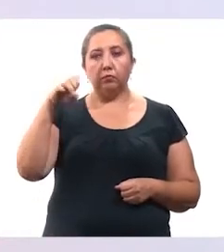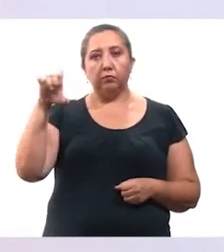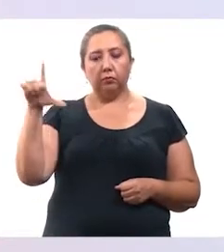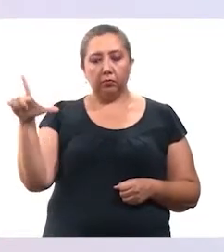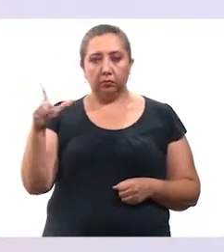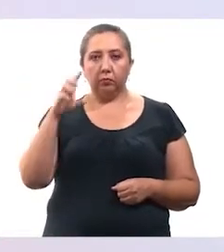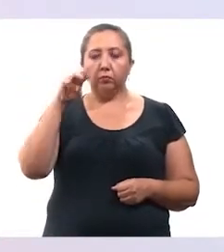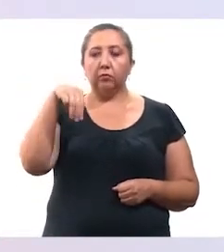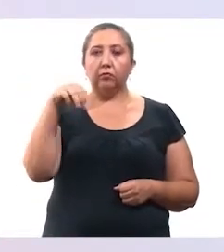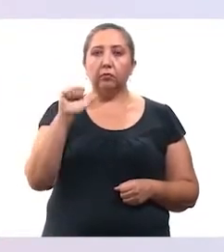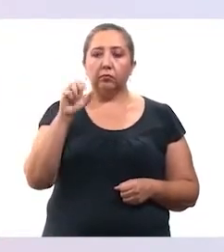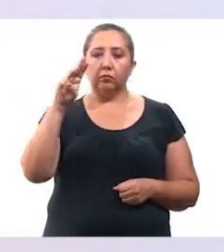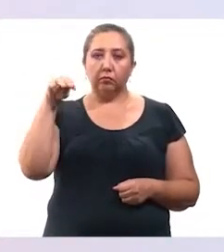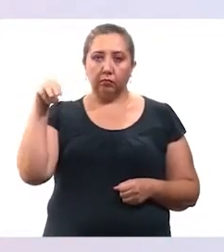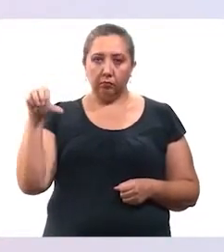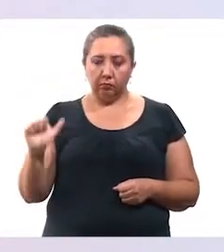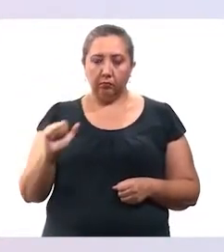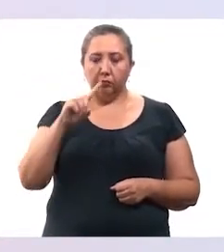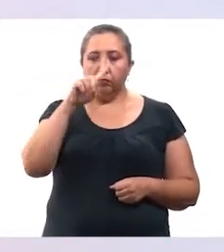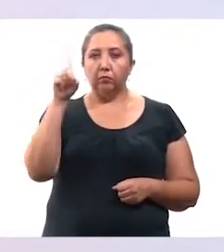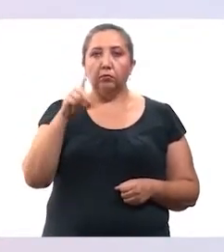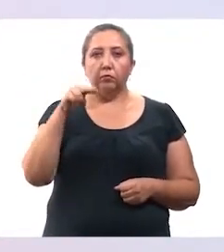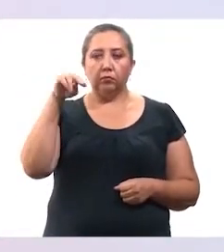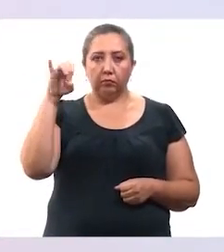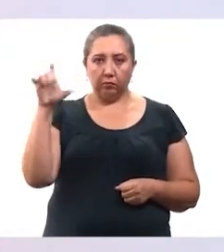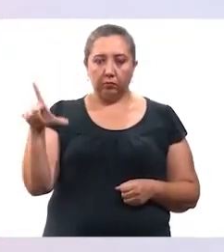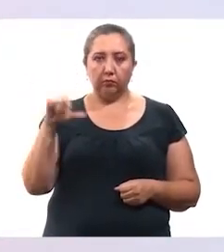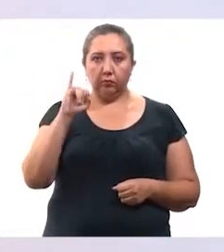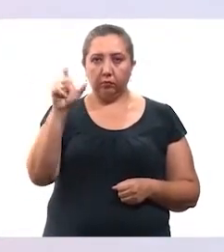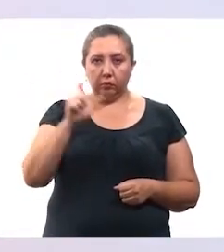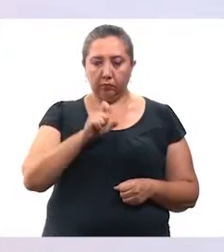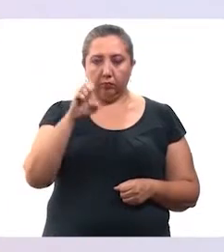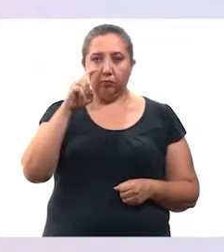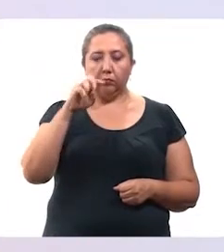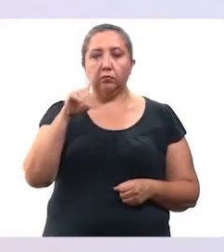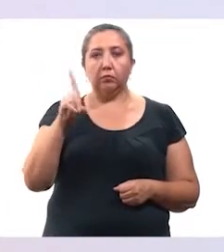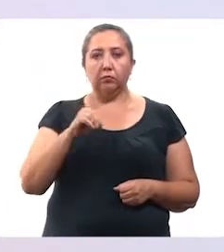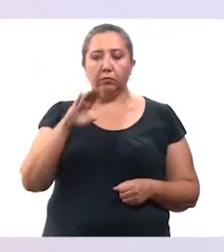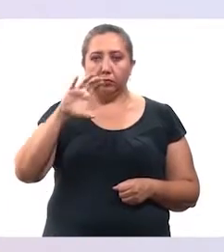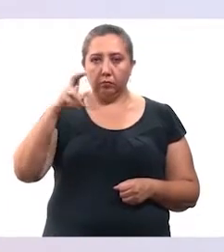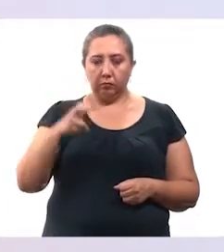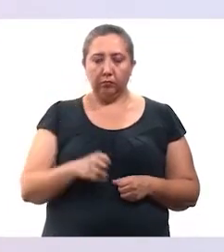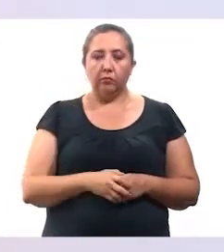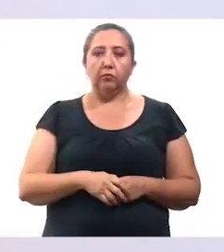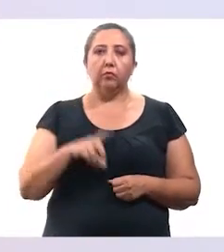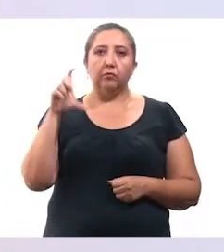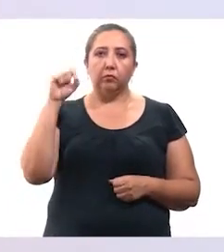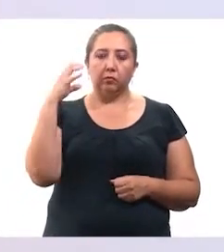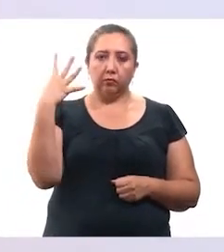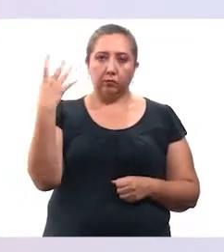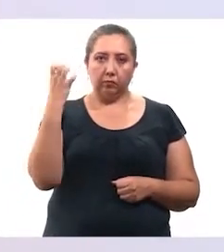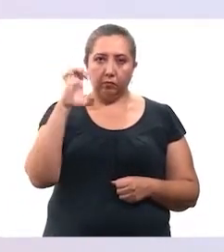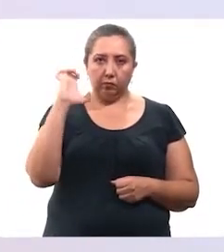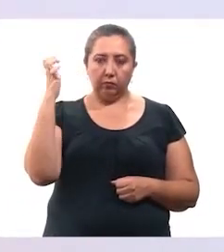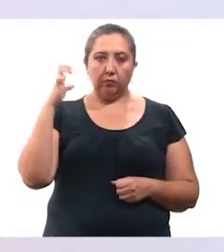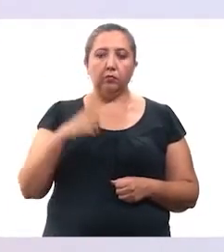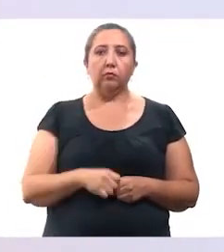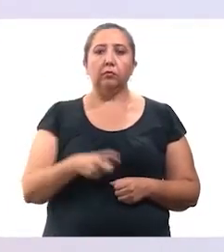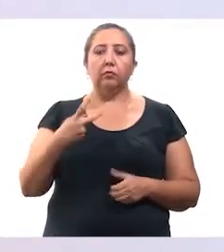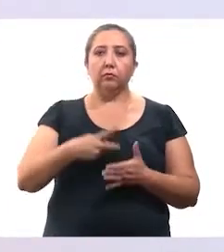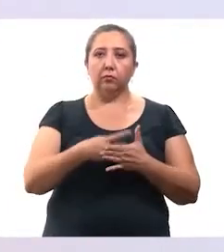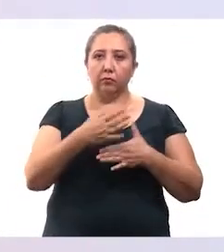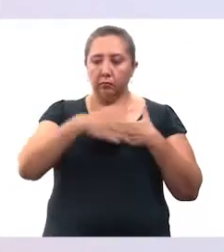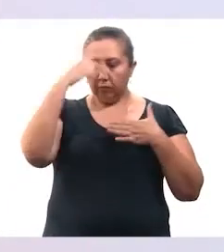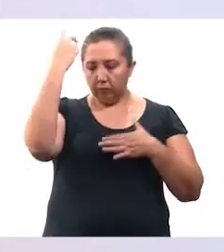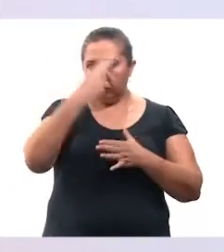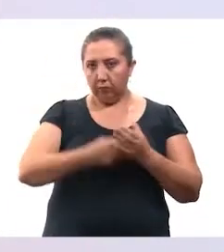progreso, tekaxe tiltikul, bechla viernes se, tzokzabu, zabalu, kapele le bakuna faycero, tealukoronaviruso, tinukuch pala liantio, 15